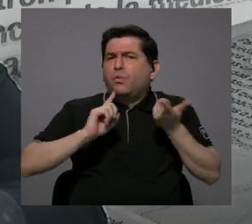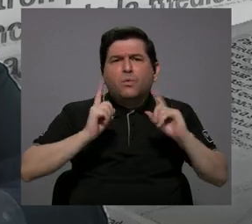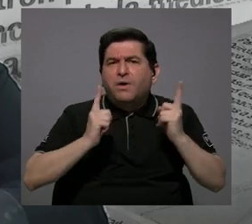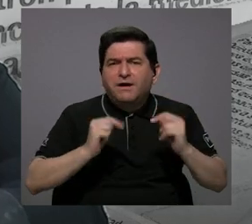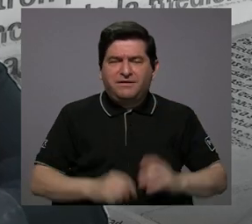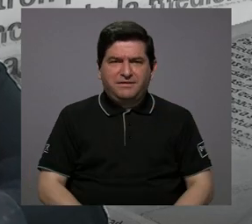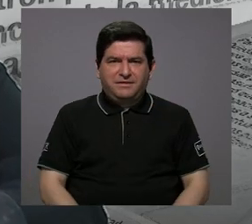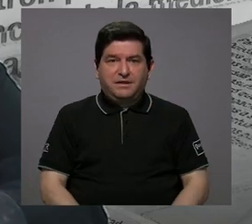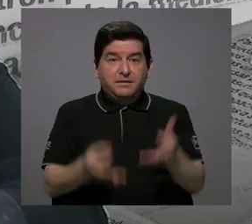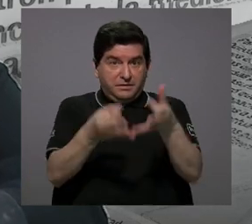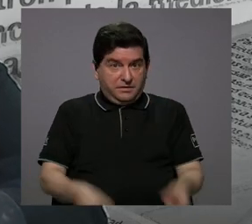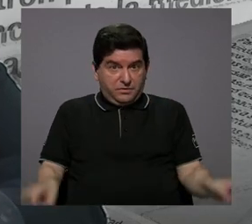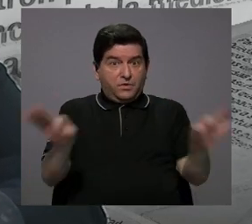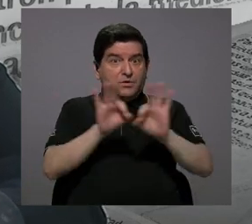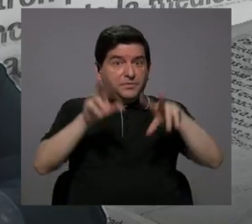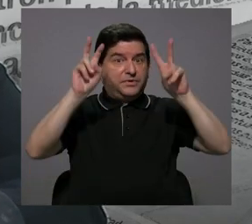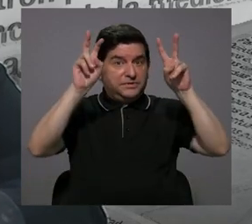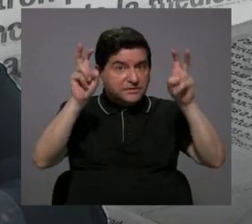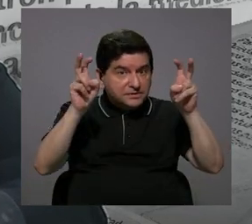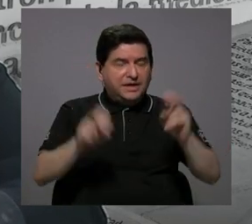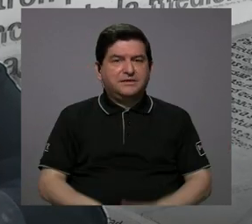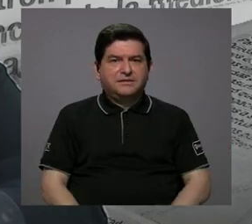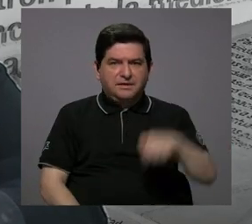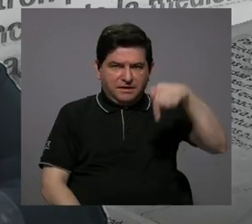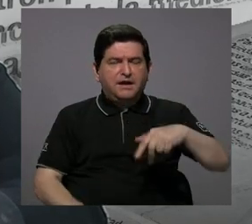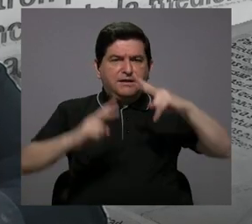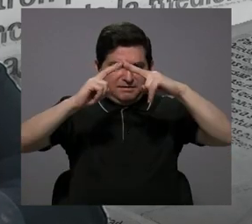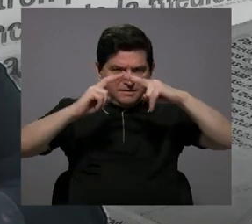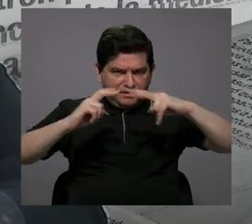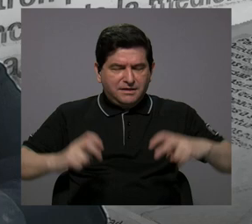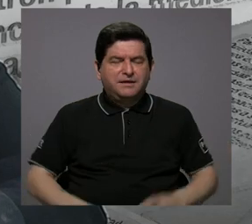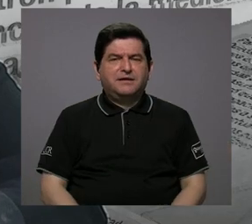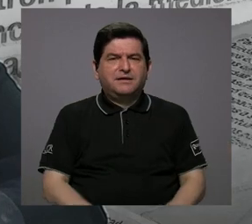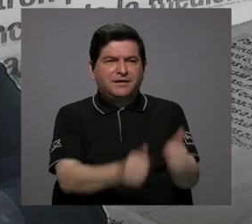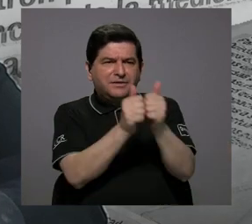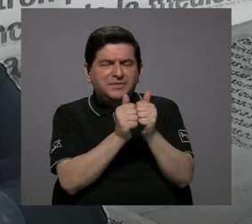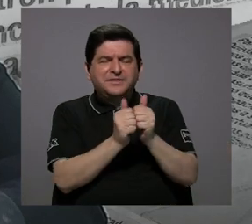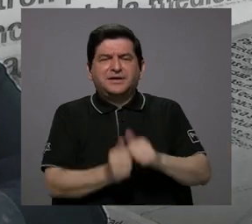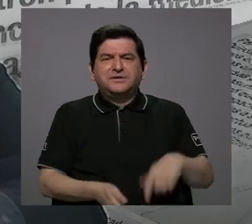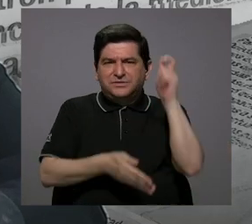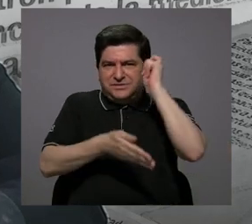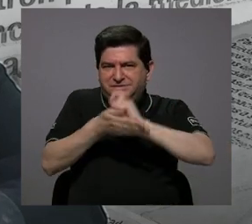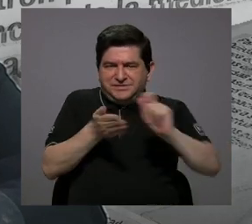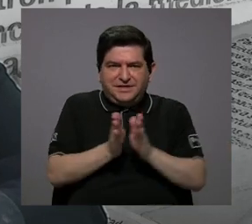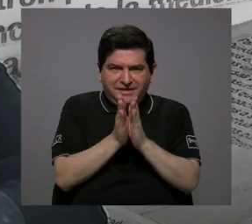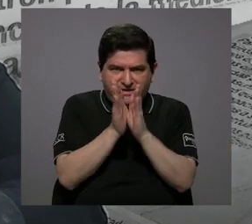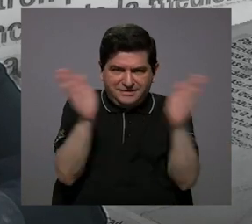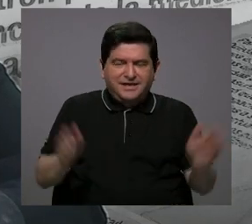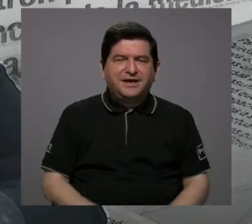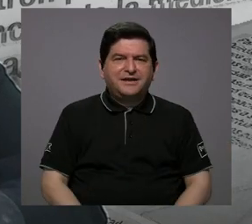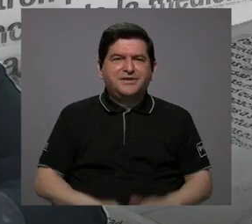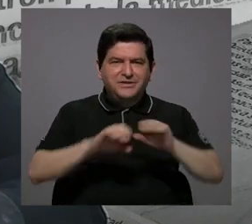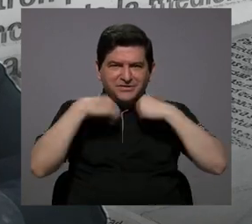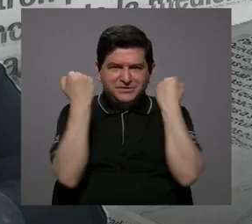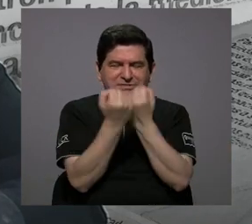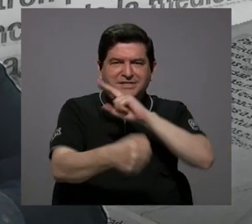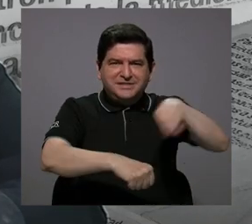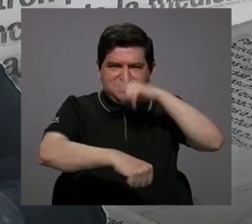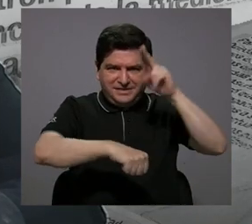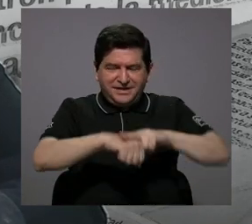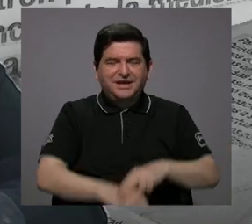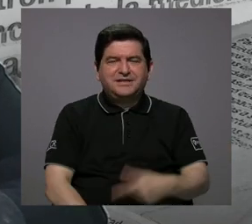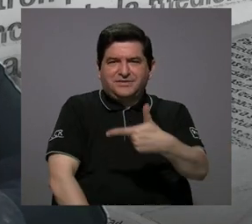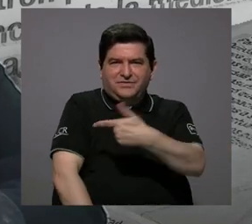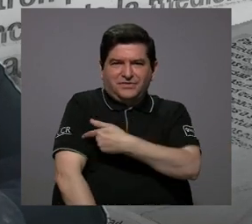espera? Lo que importa de ese tema lo analizaremos con el Secretario General del Sindicato Nacional